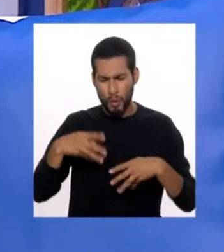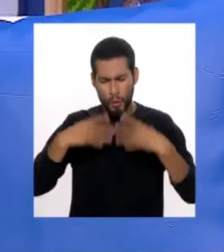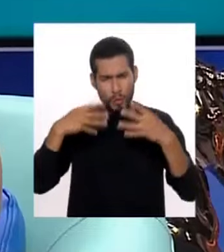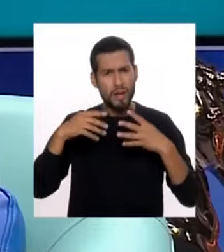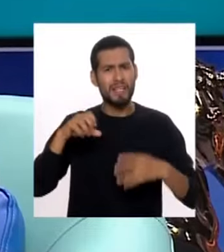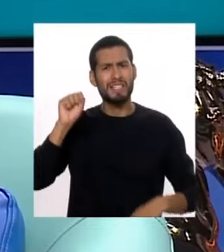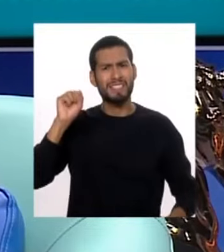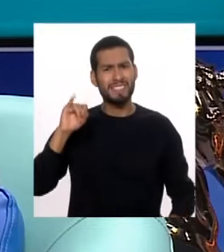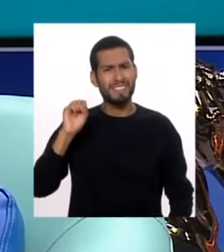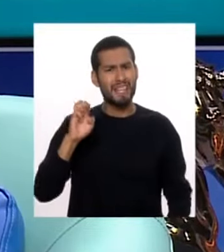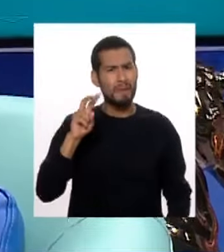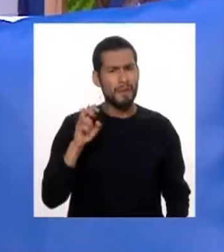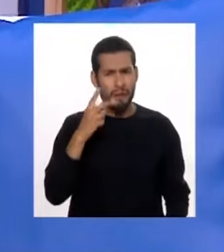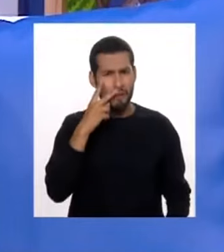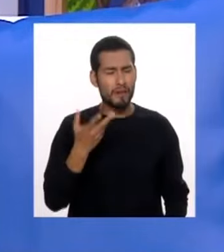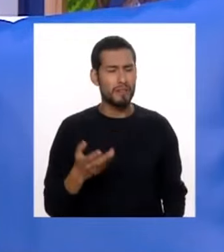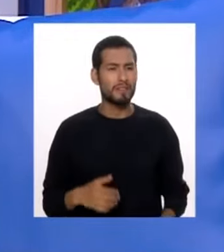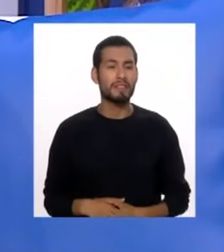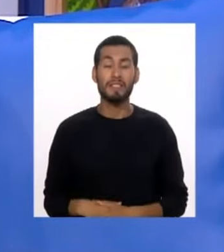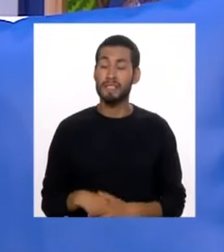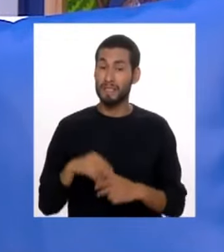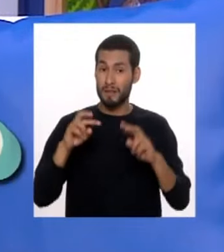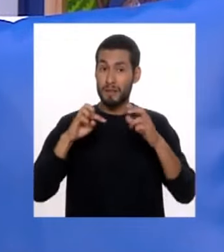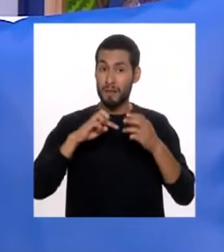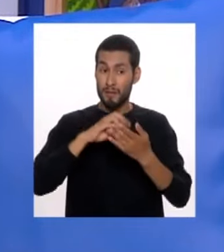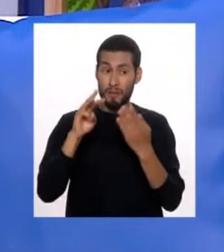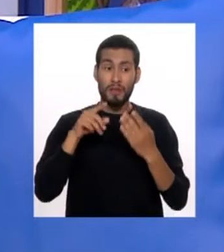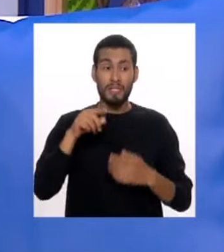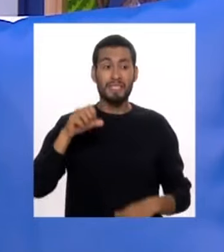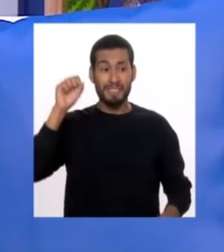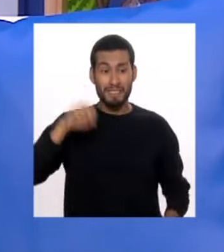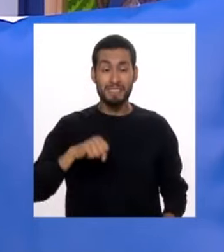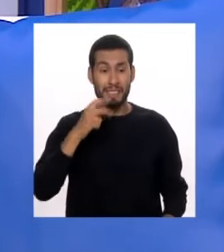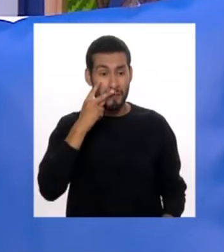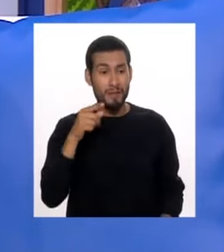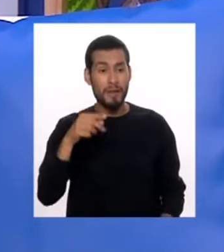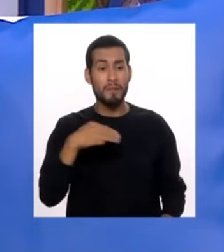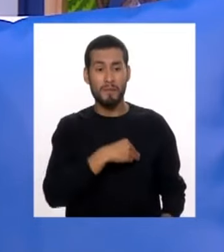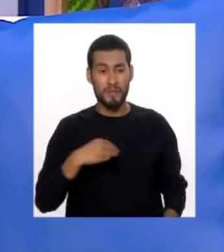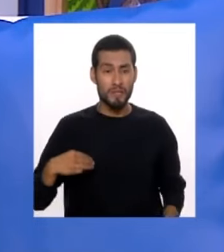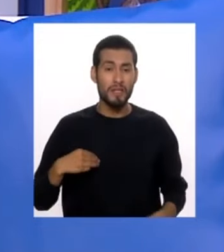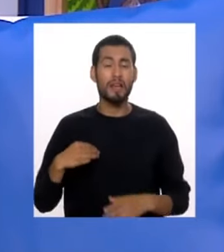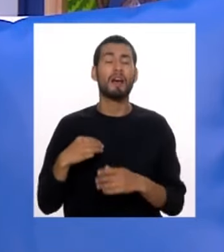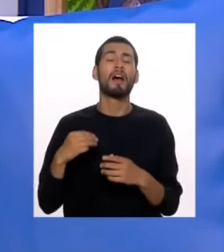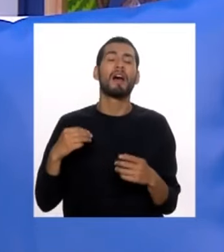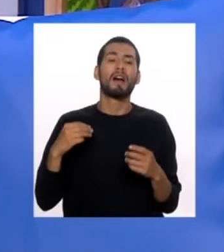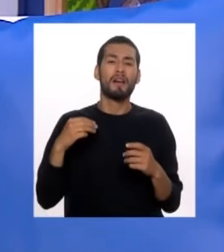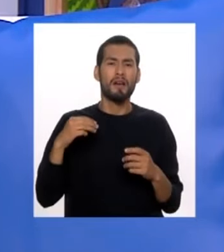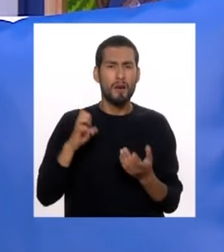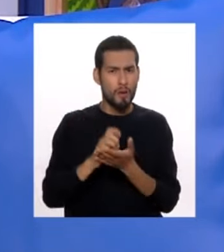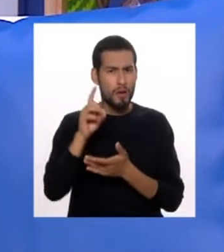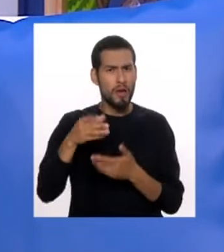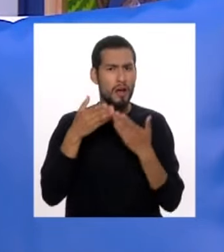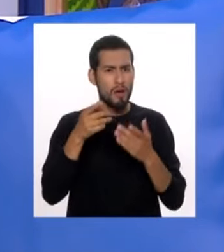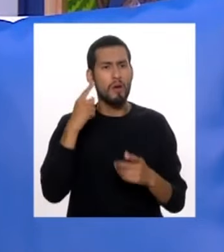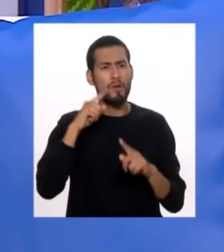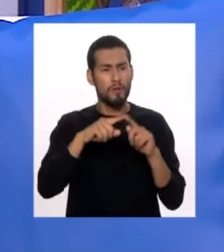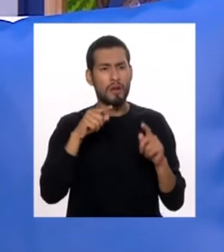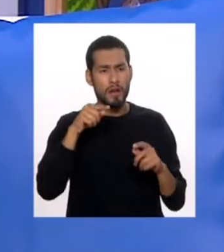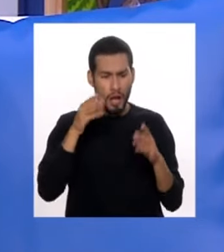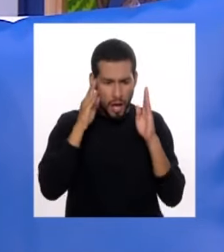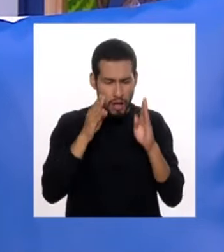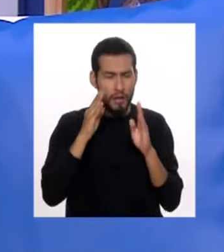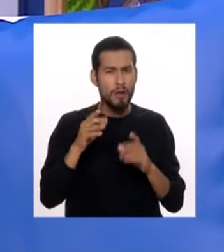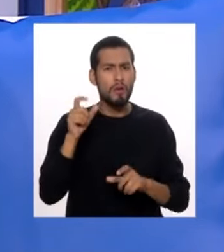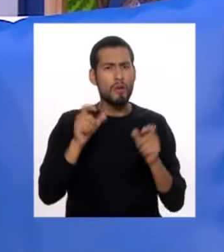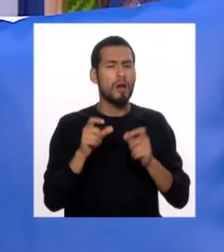y ponemos CICB? La plataforma CICB es la plataforma que tiene el Ministerio de Educación para visibilizar y atender los casos de violencia